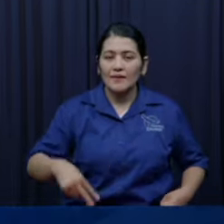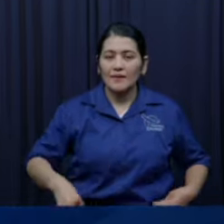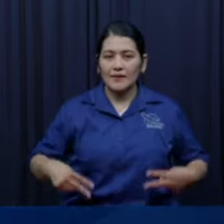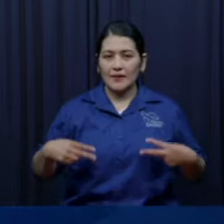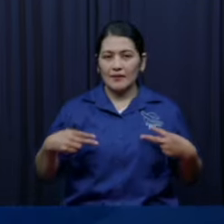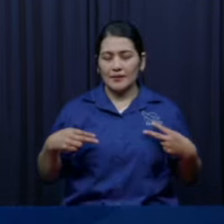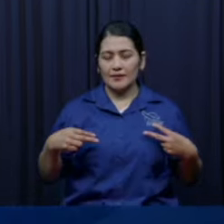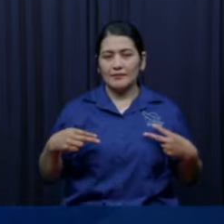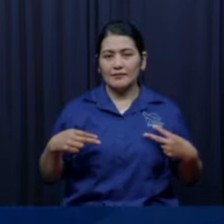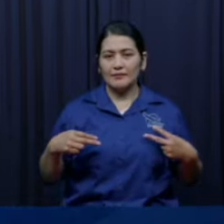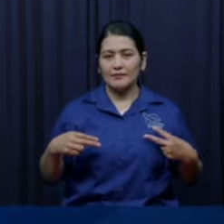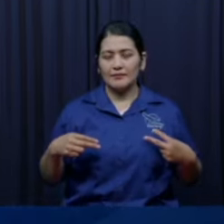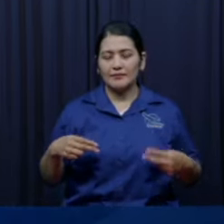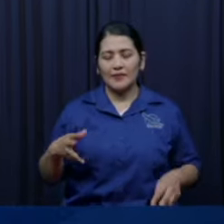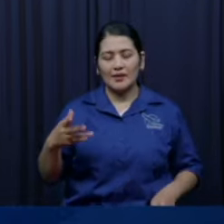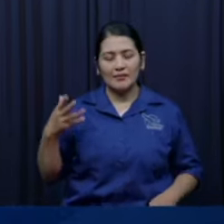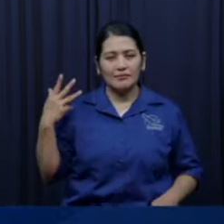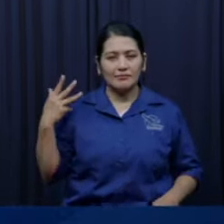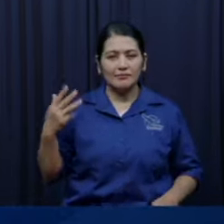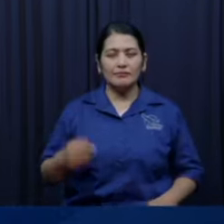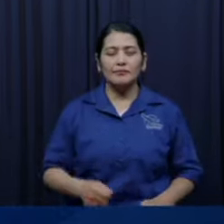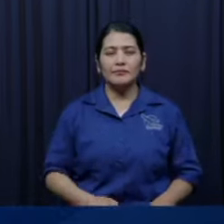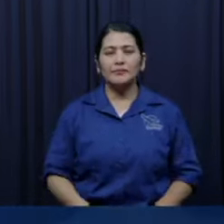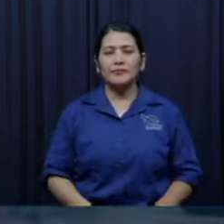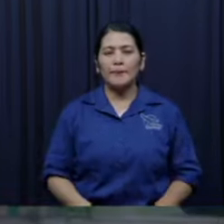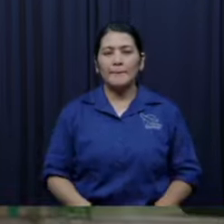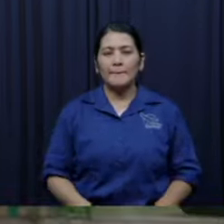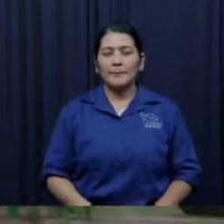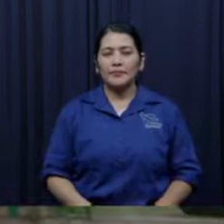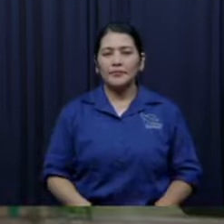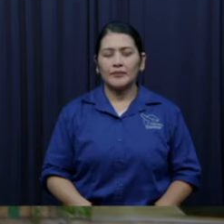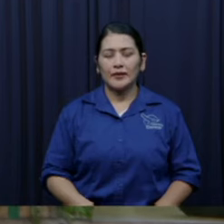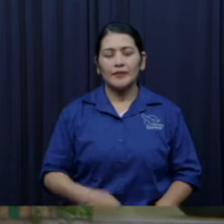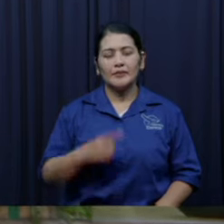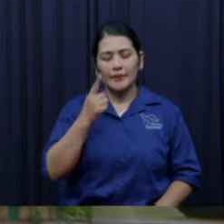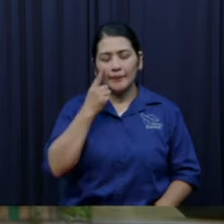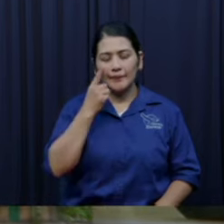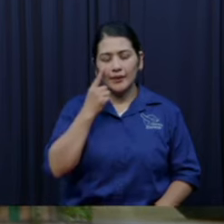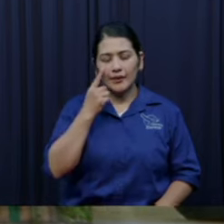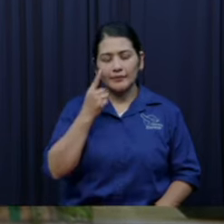¡Ay, Señor! Vamos a ver si tengo aquí un mapita.